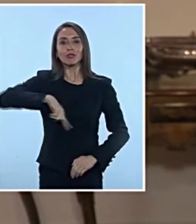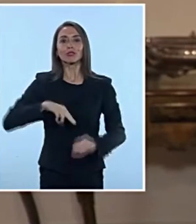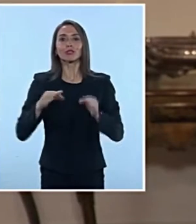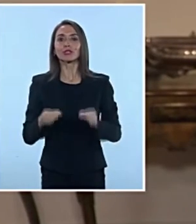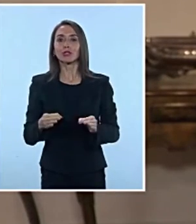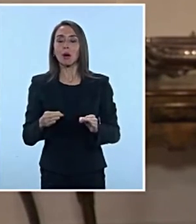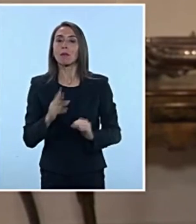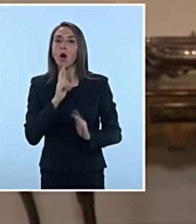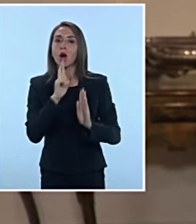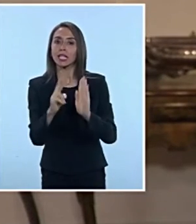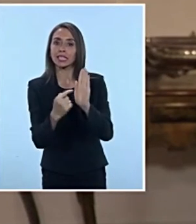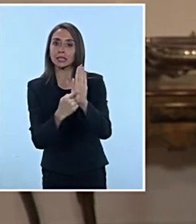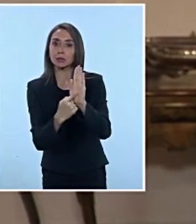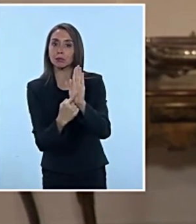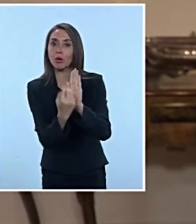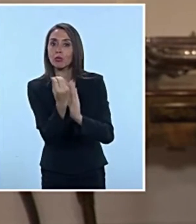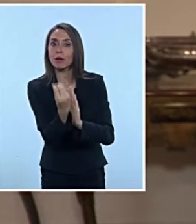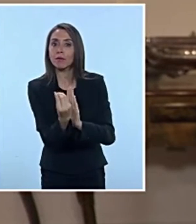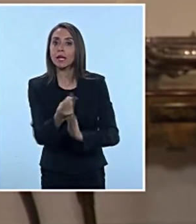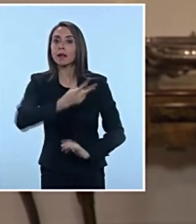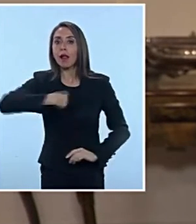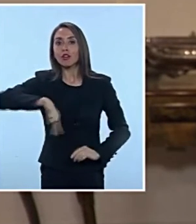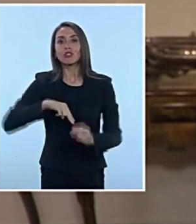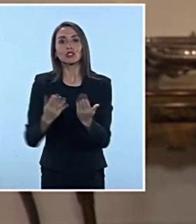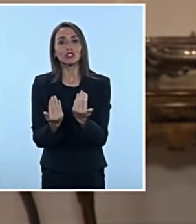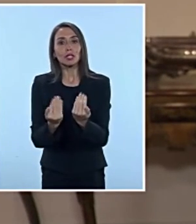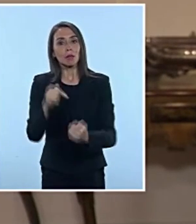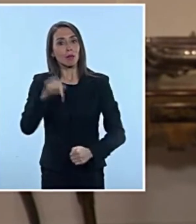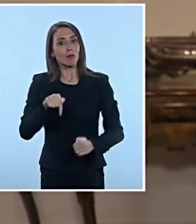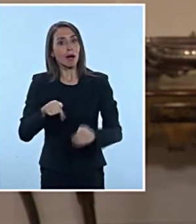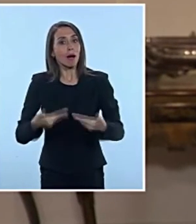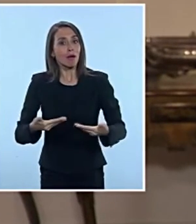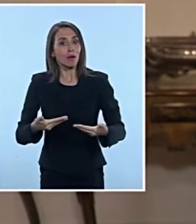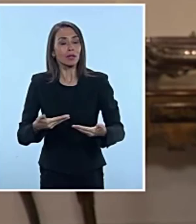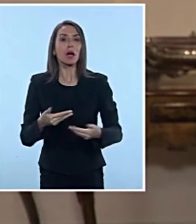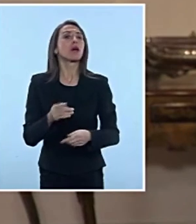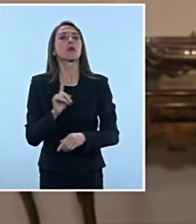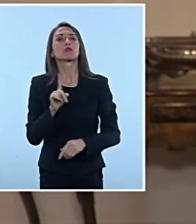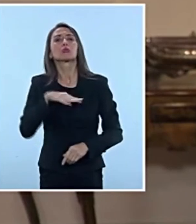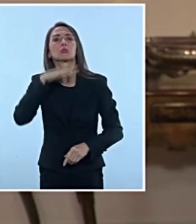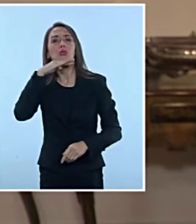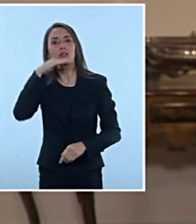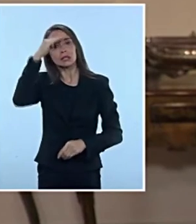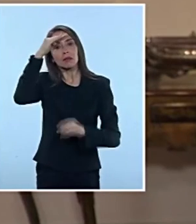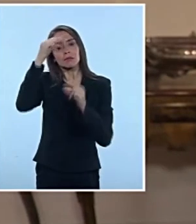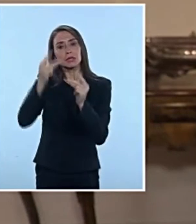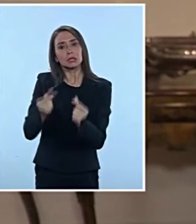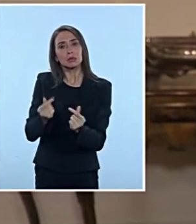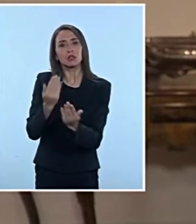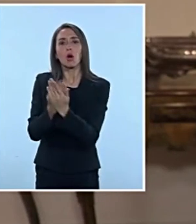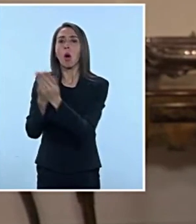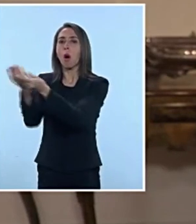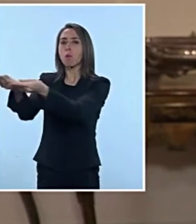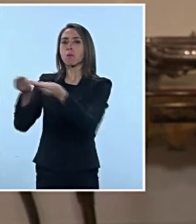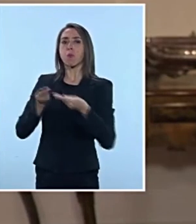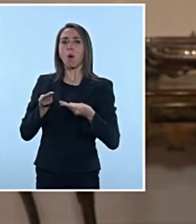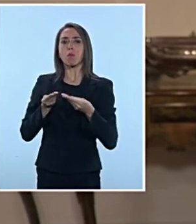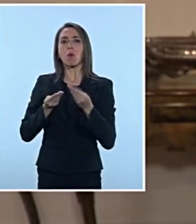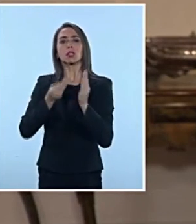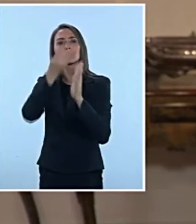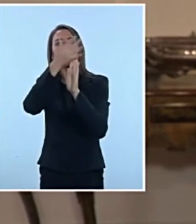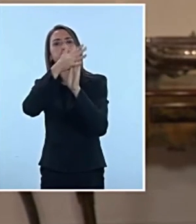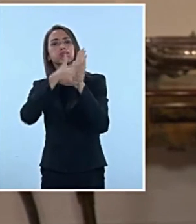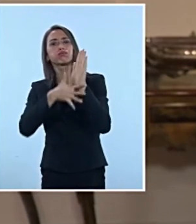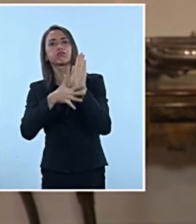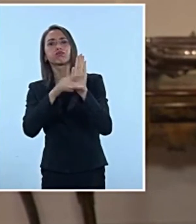responda adecuadamente a nuestras necesidades de hoy. Pero no basta con que algún experto presente una propuesta concreta de texto